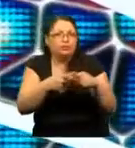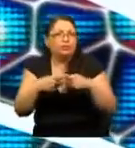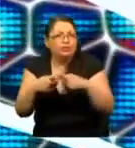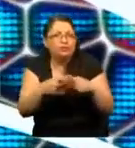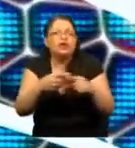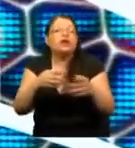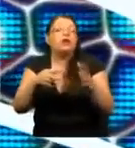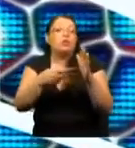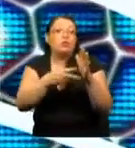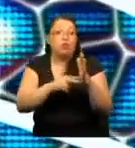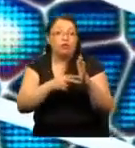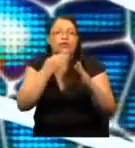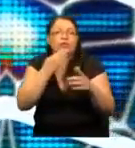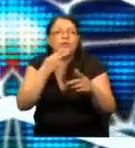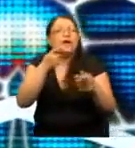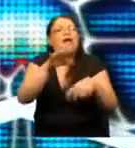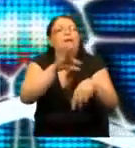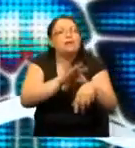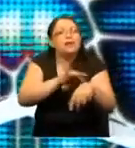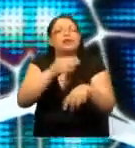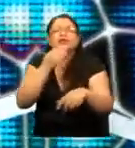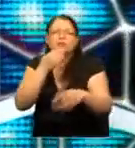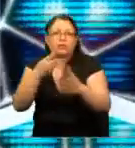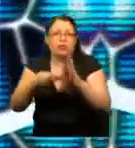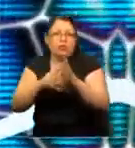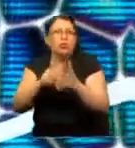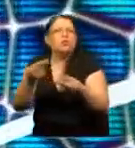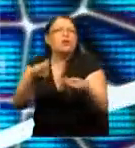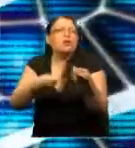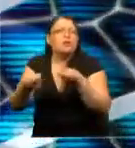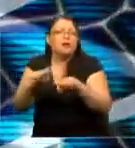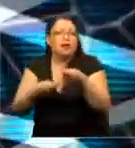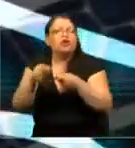médico y un problema económico. Y eso es lo que tenemos que pensar.